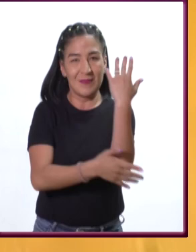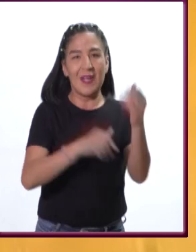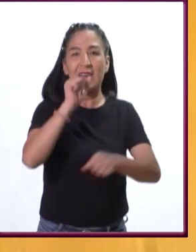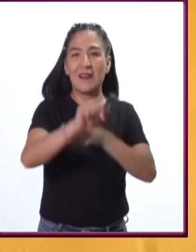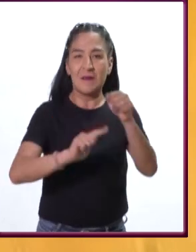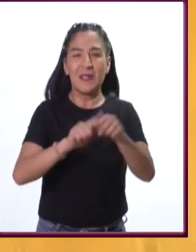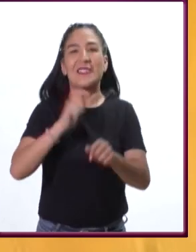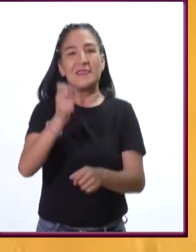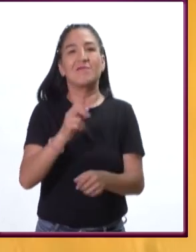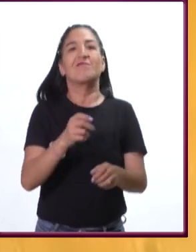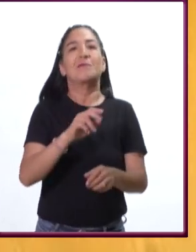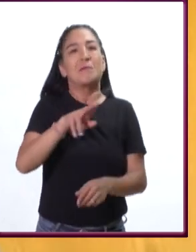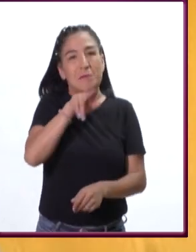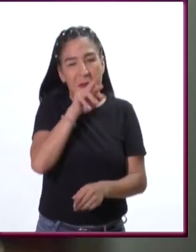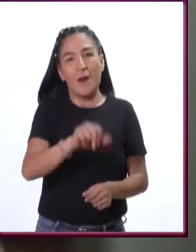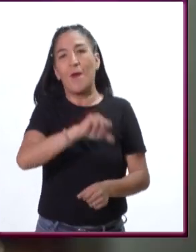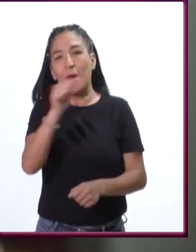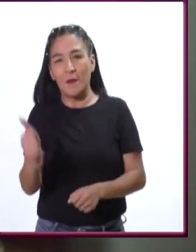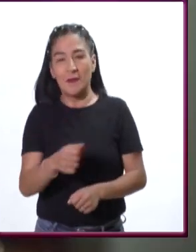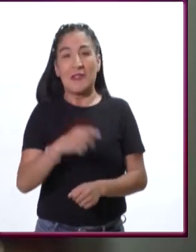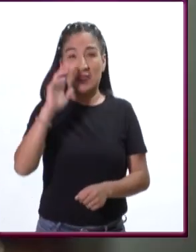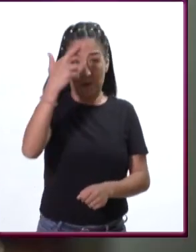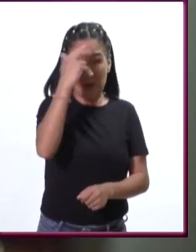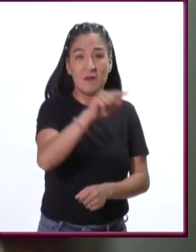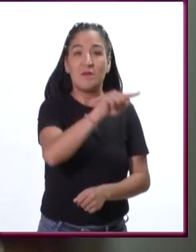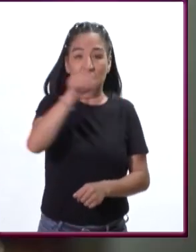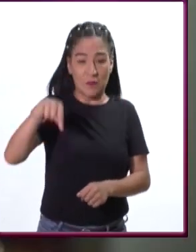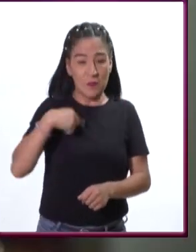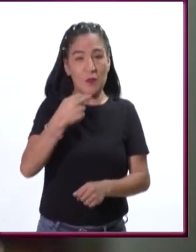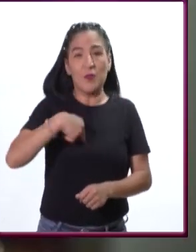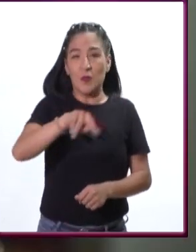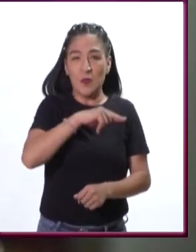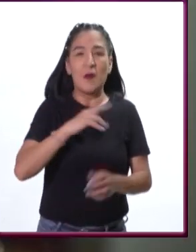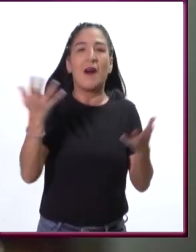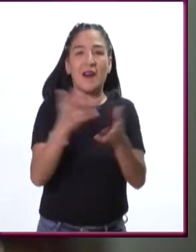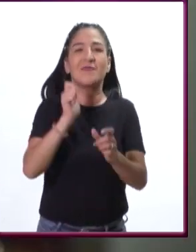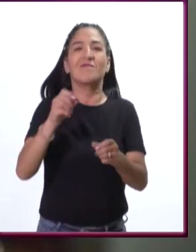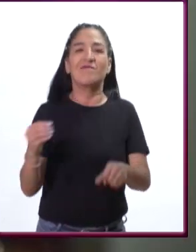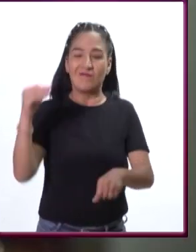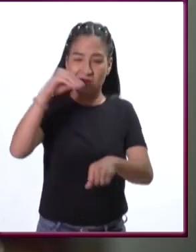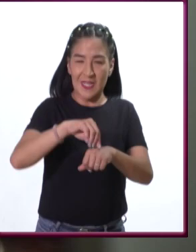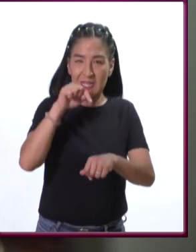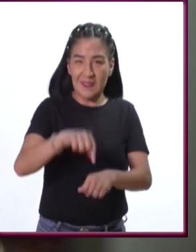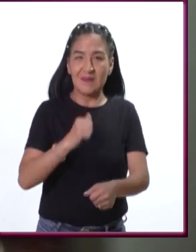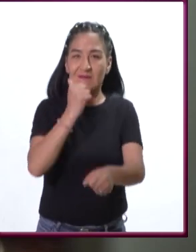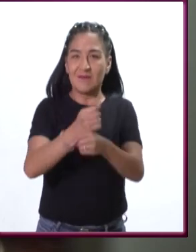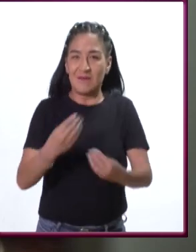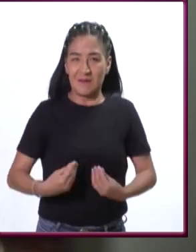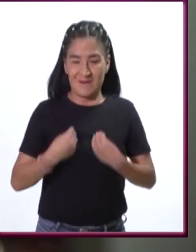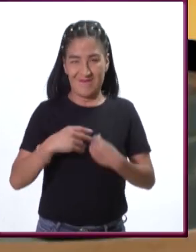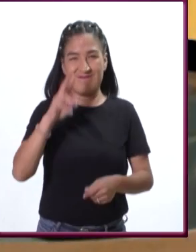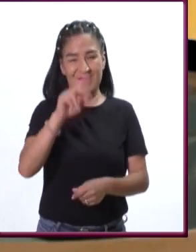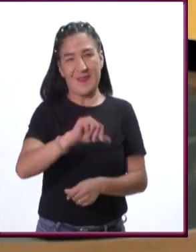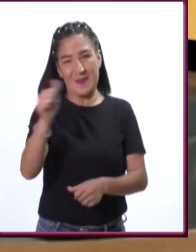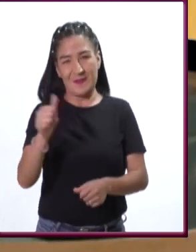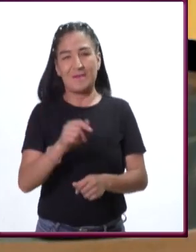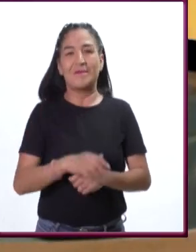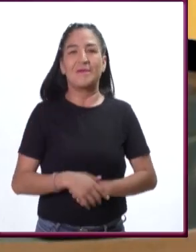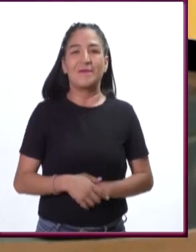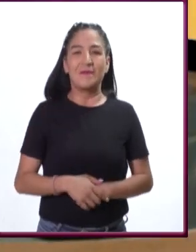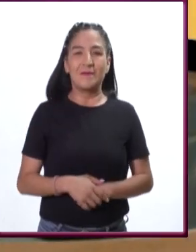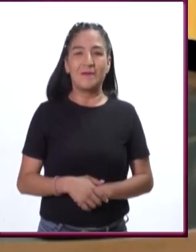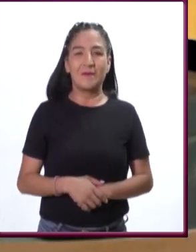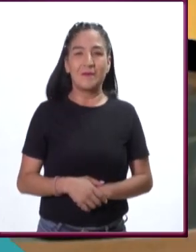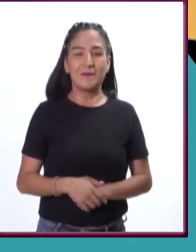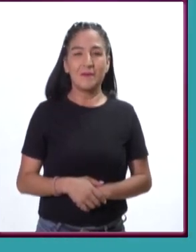naturales en México. Coordinador, pues muchas gracias por la entrevista. Fue un gusto tenerlo aquí en Jóvenes en TV. Igualmente, que estén